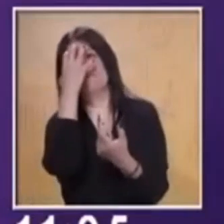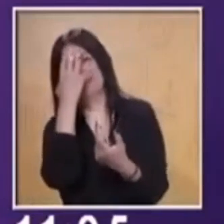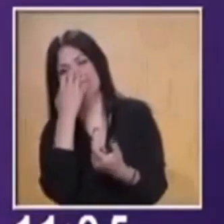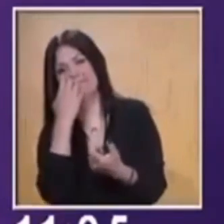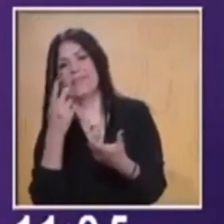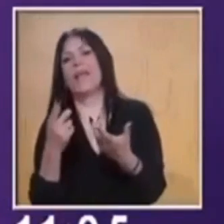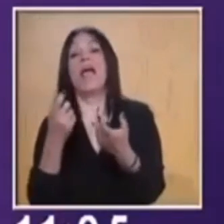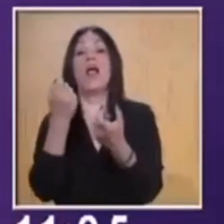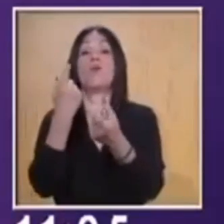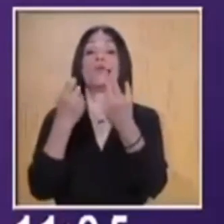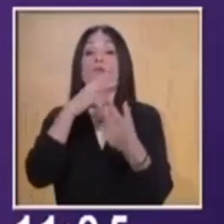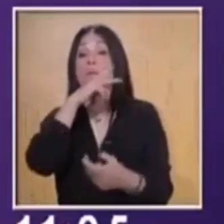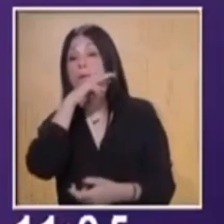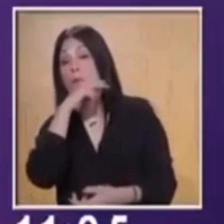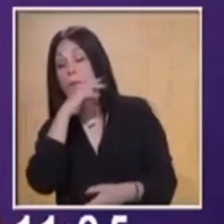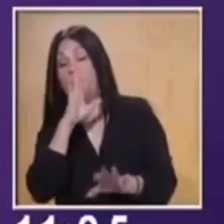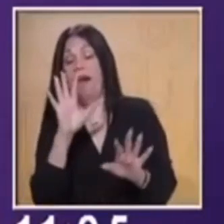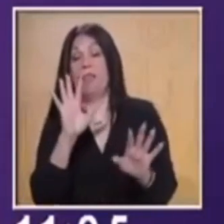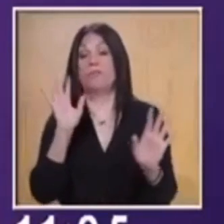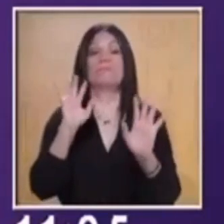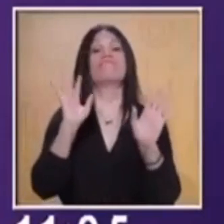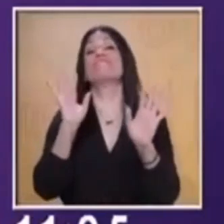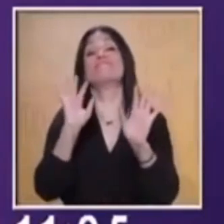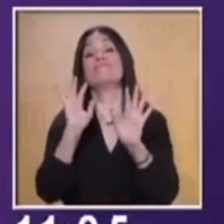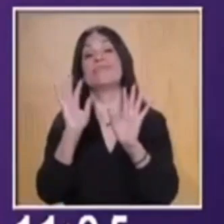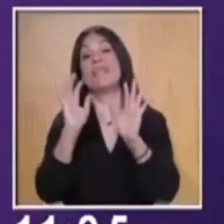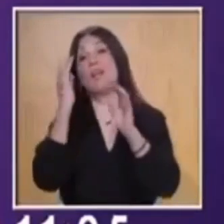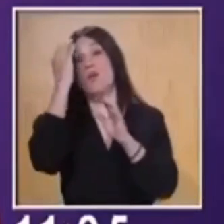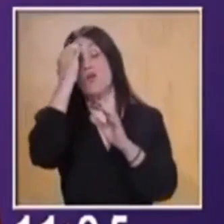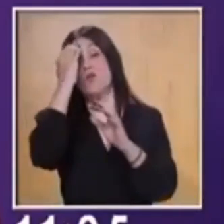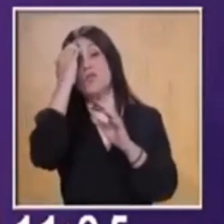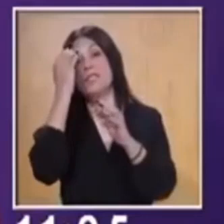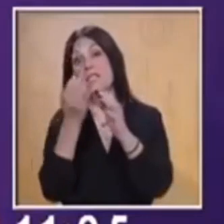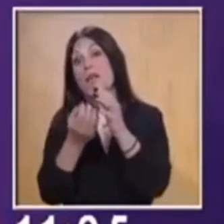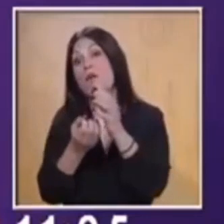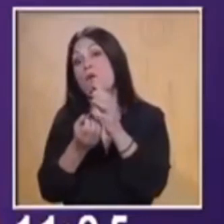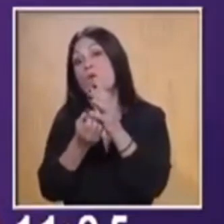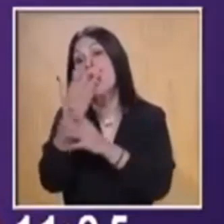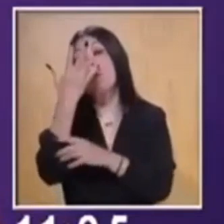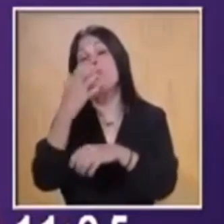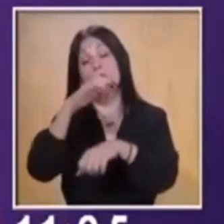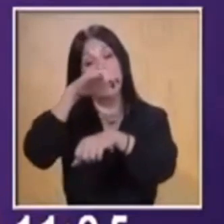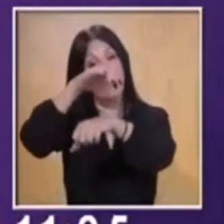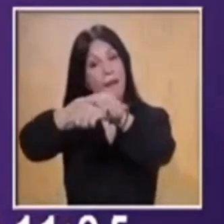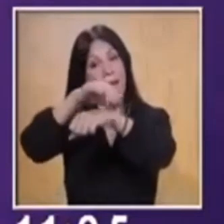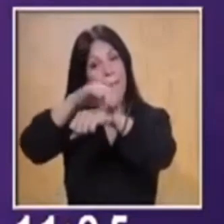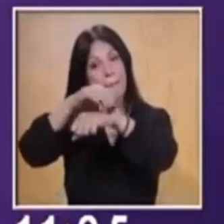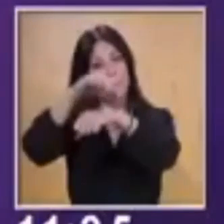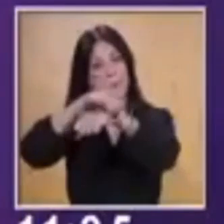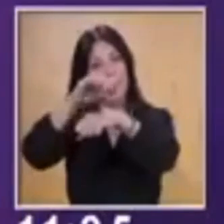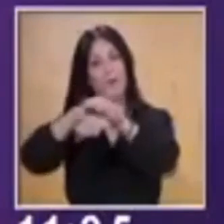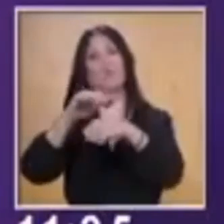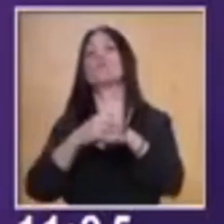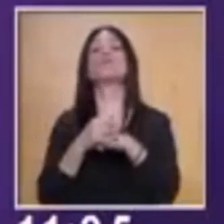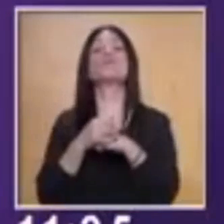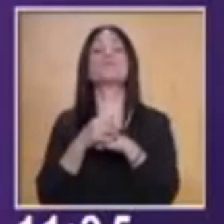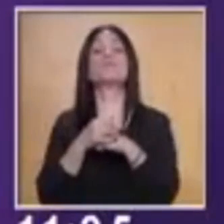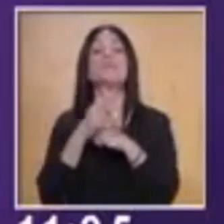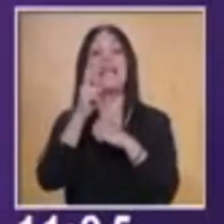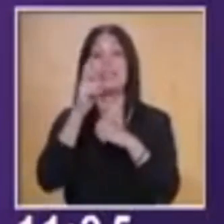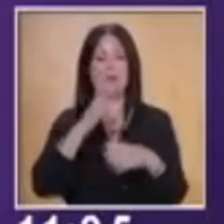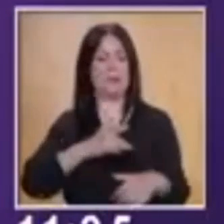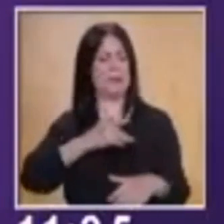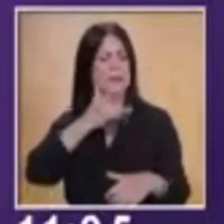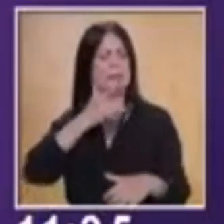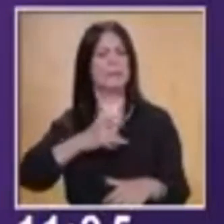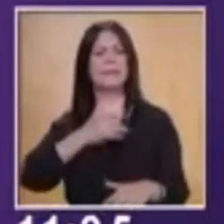Pero además conociste a nuevos compañeros o tal vez pasases con los mismos. Pero bueno, es un ejemplo también de